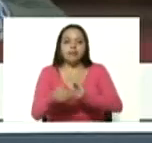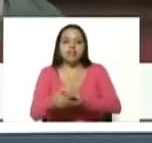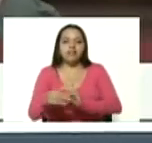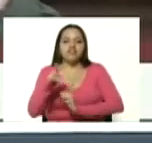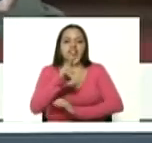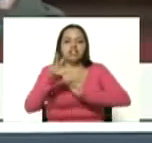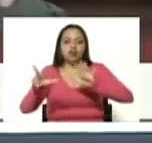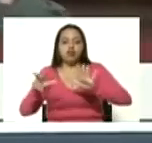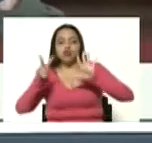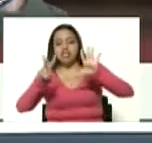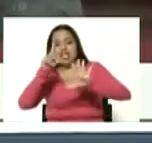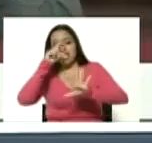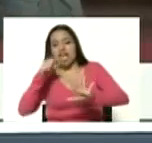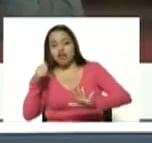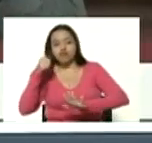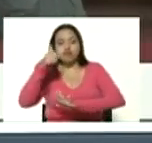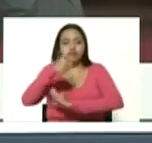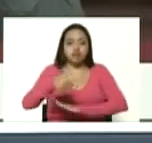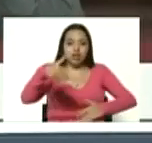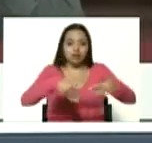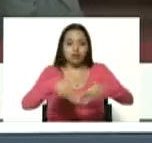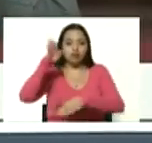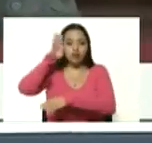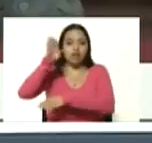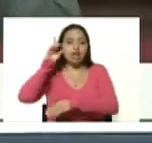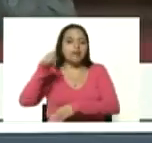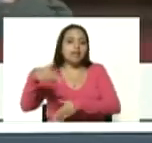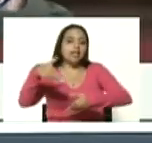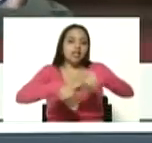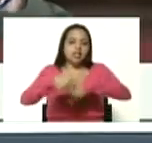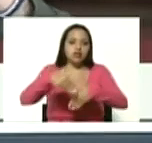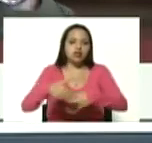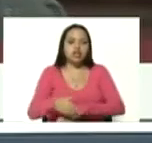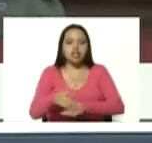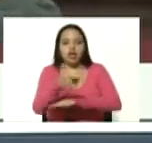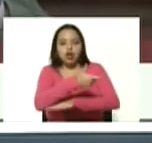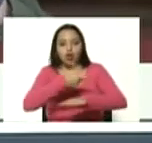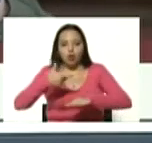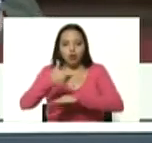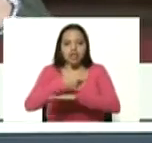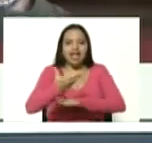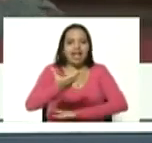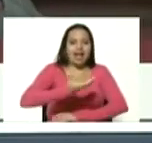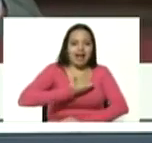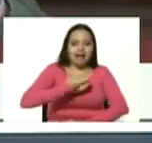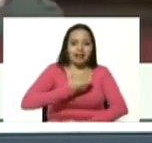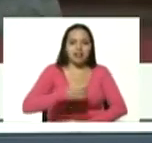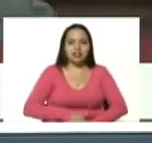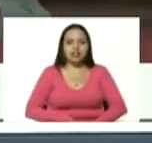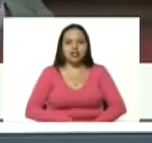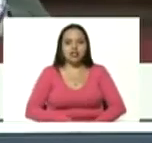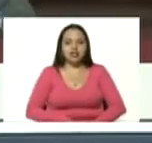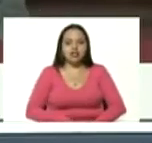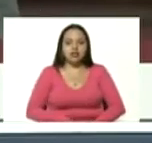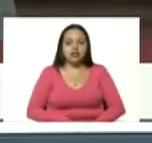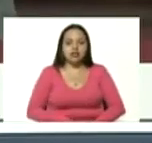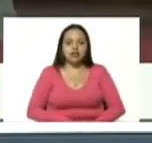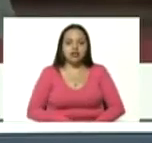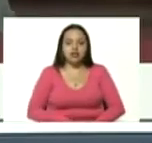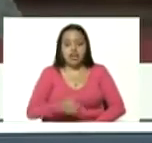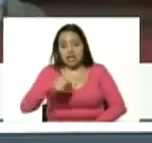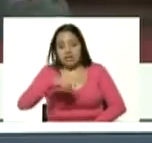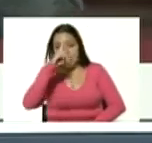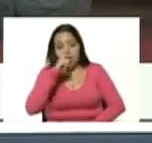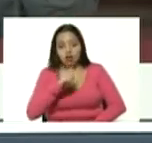elecciones que vienen hacia el futuro incluyendo las elecciones de gobernadores alcaldes concejales de este año